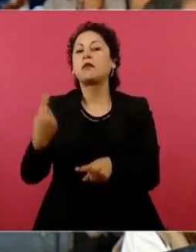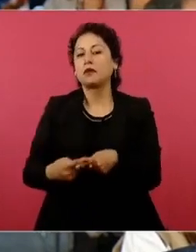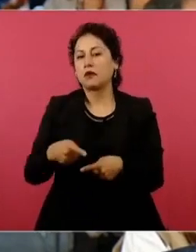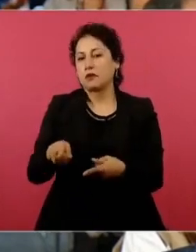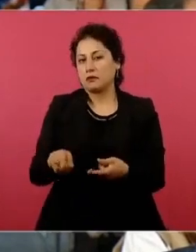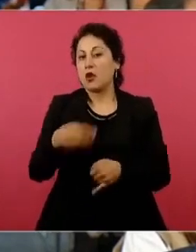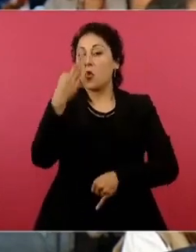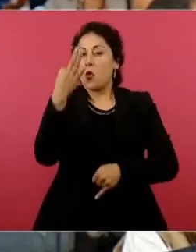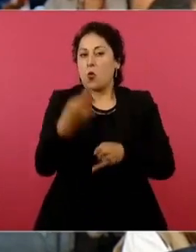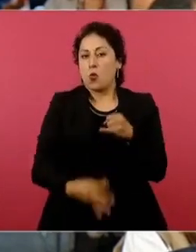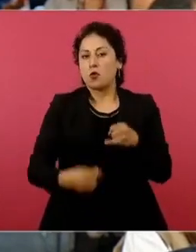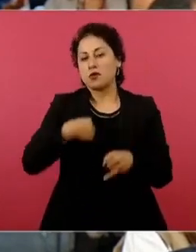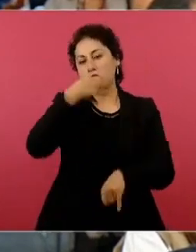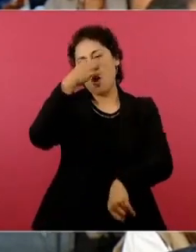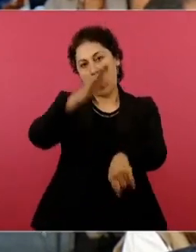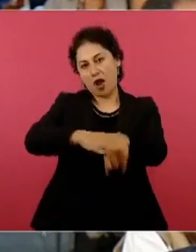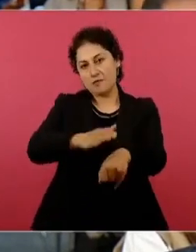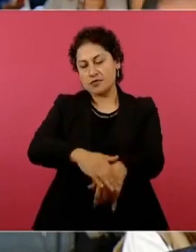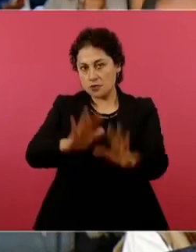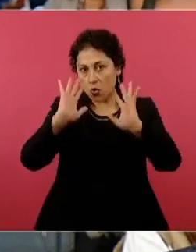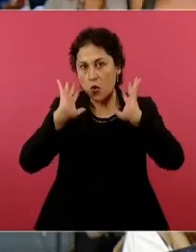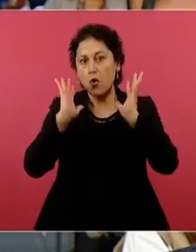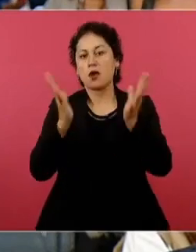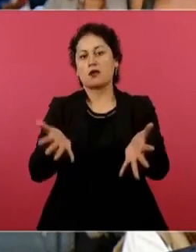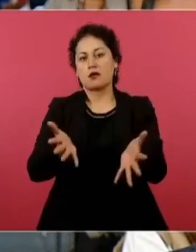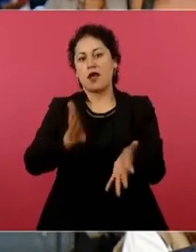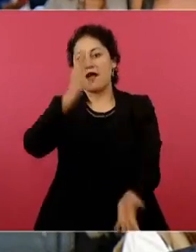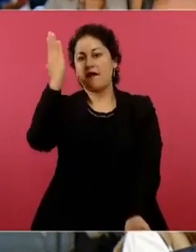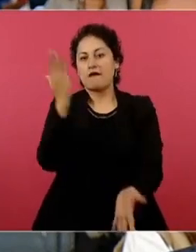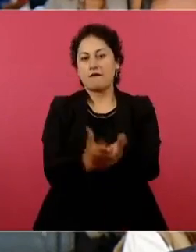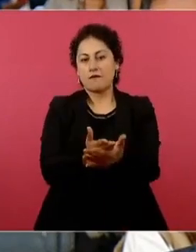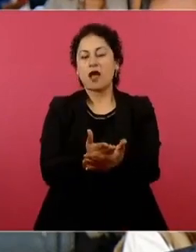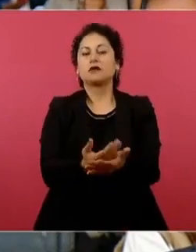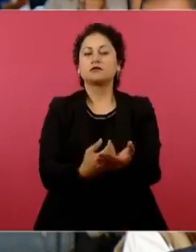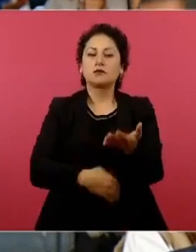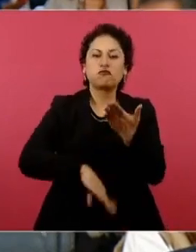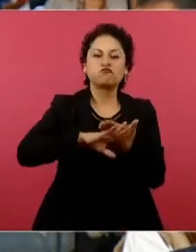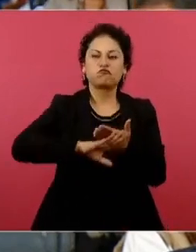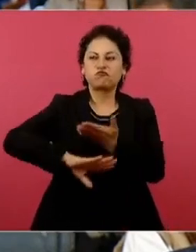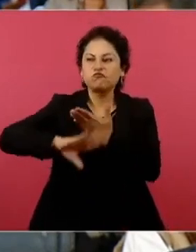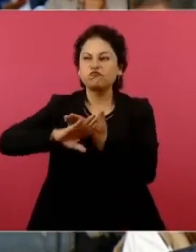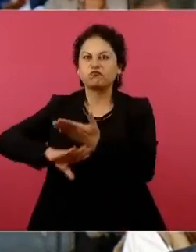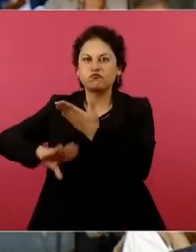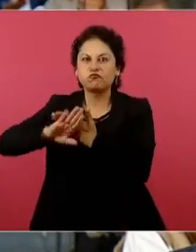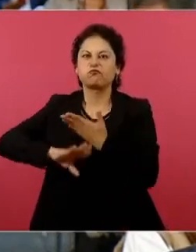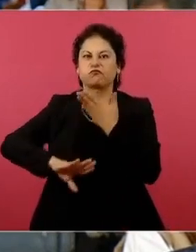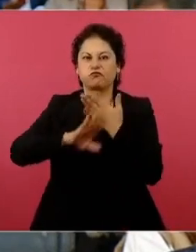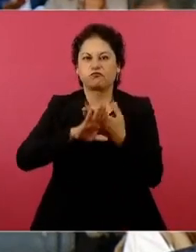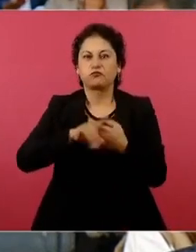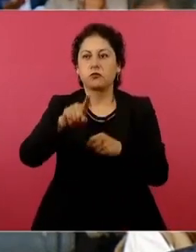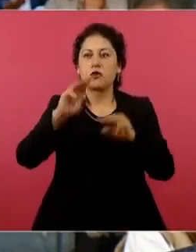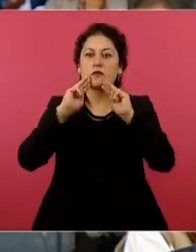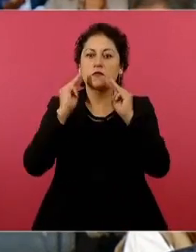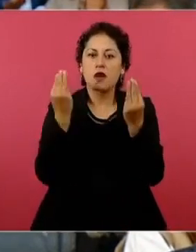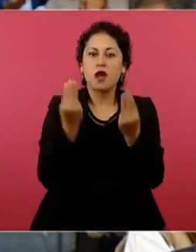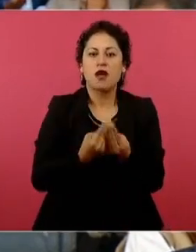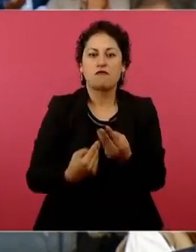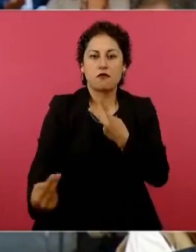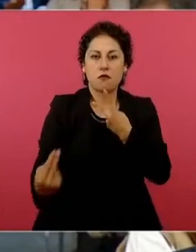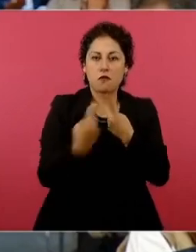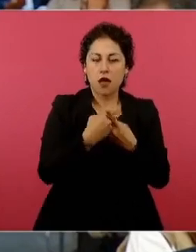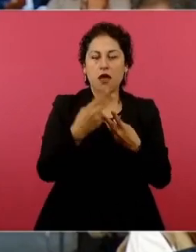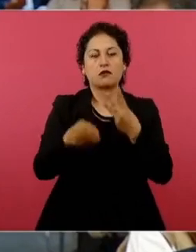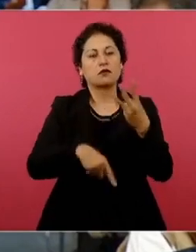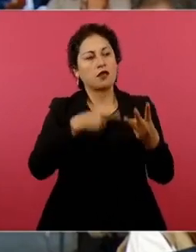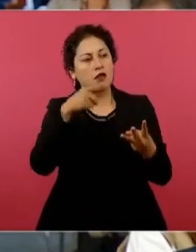y subrayar basta de violencia hacia los periodistas. Otro periodista muerto. Si no nos mata el crimen organizado, nos matan los delincuentes que están en el gobierno.